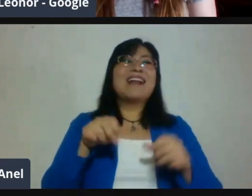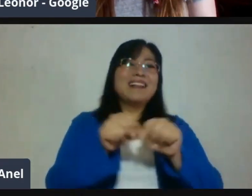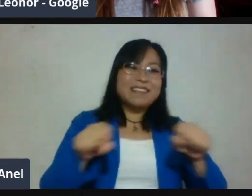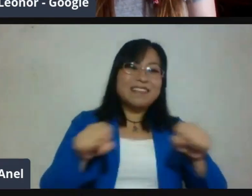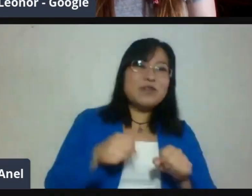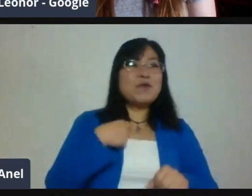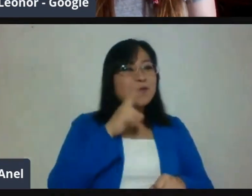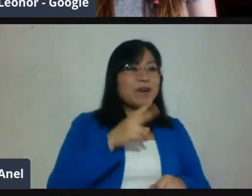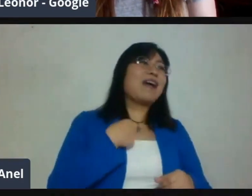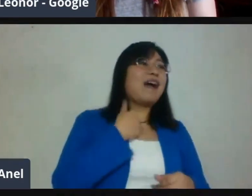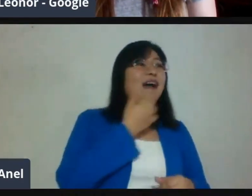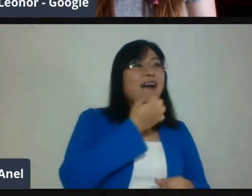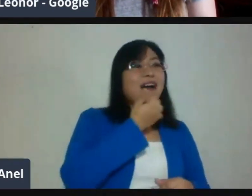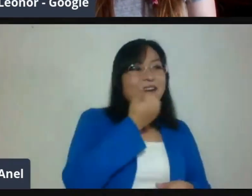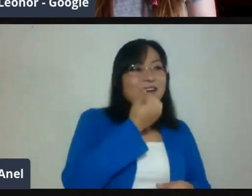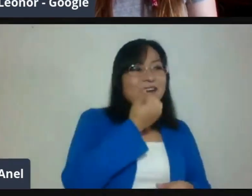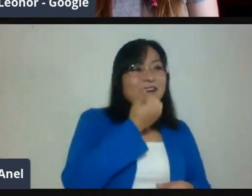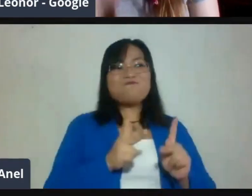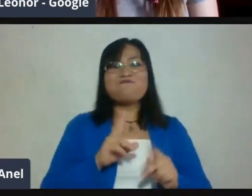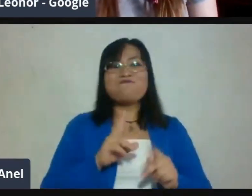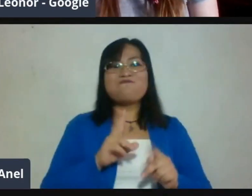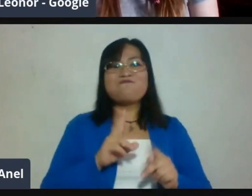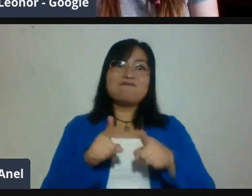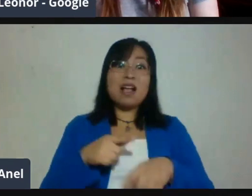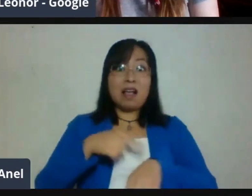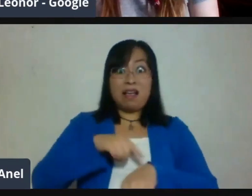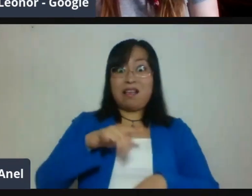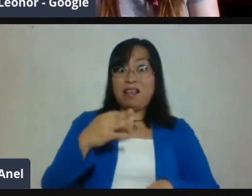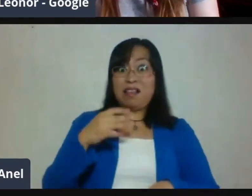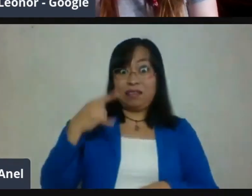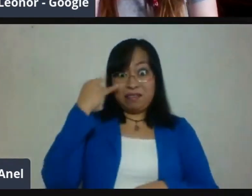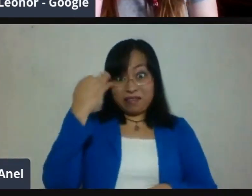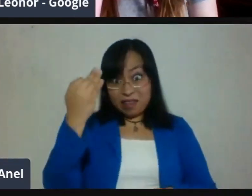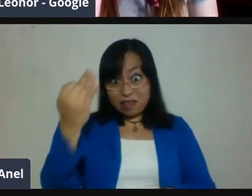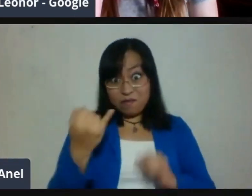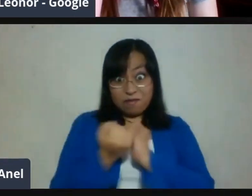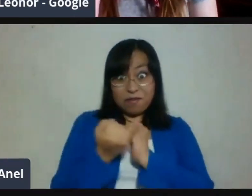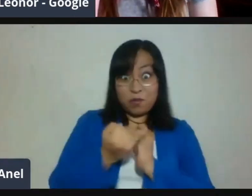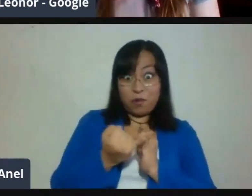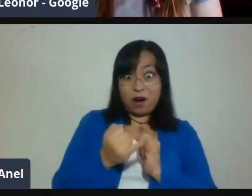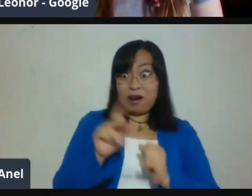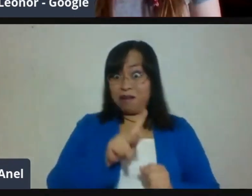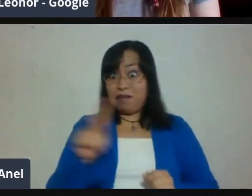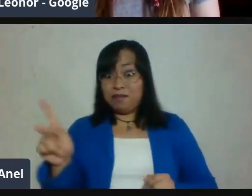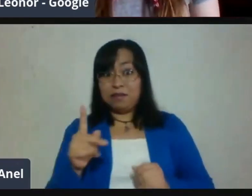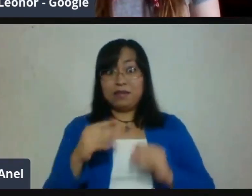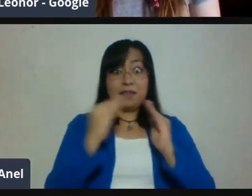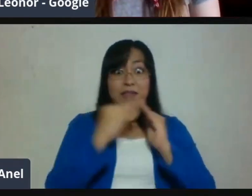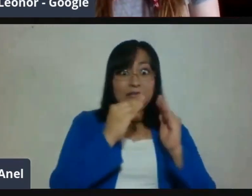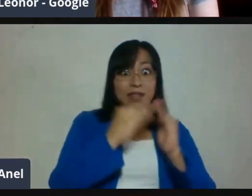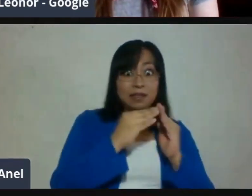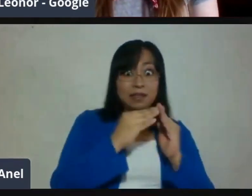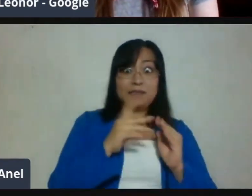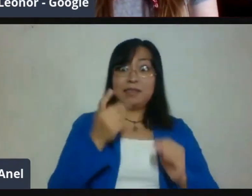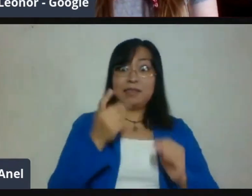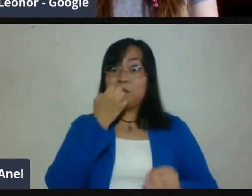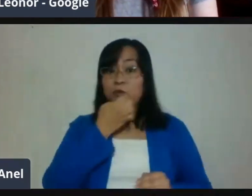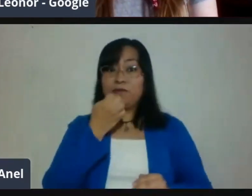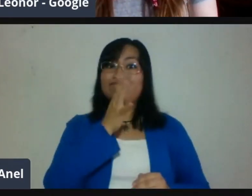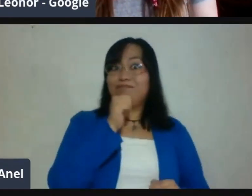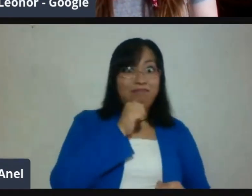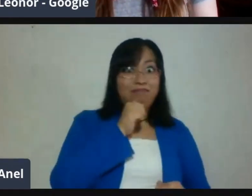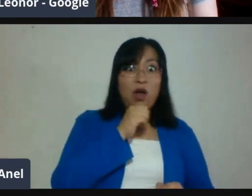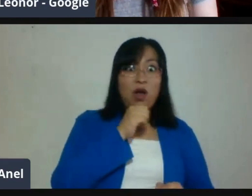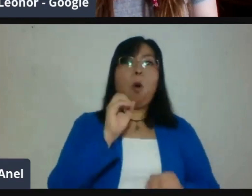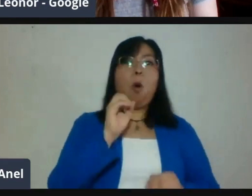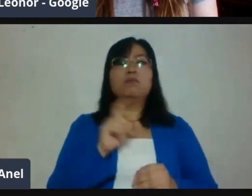o que entreguen sus actividades o sus tareas a la misma velocidad y con la misma calidad que si nosotros